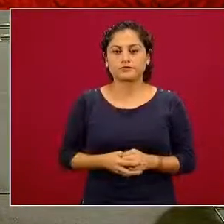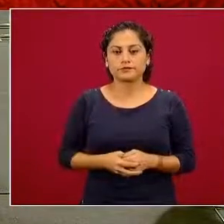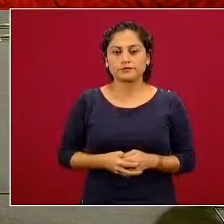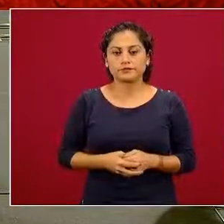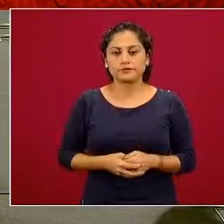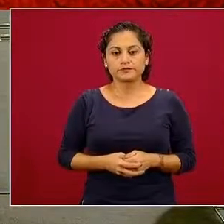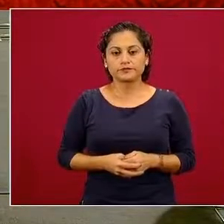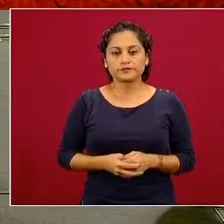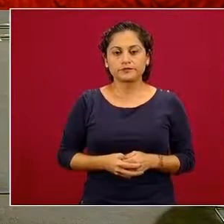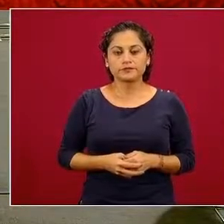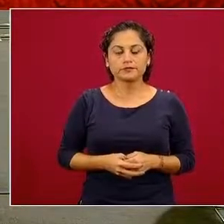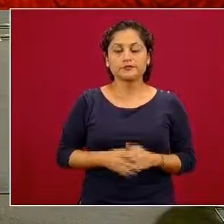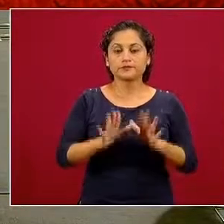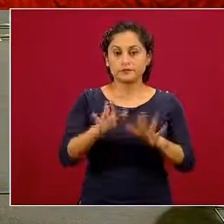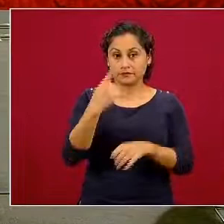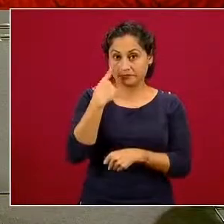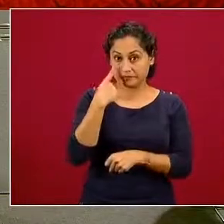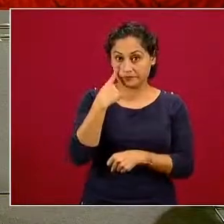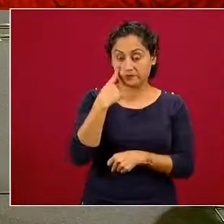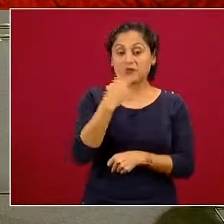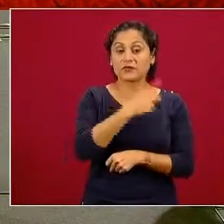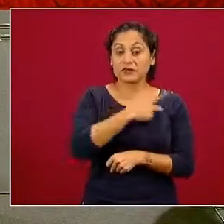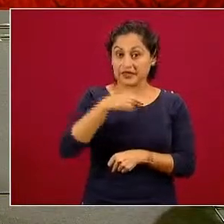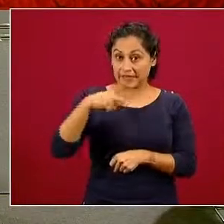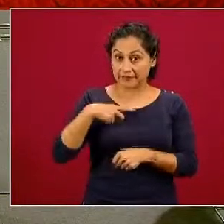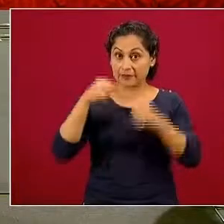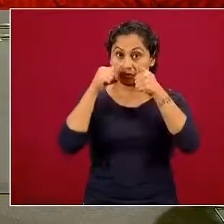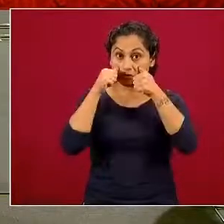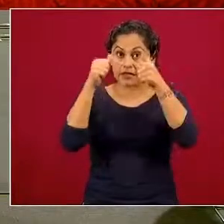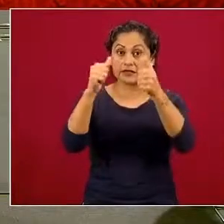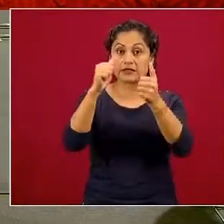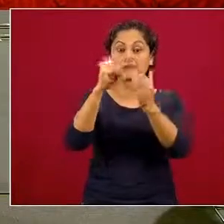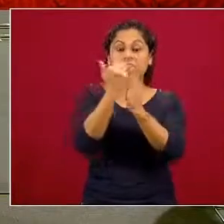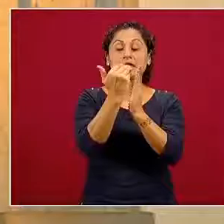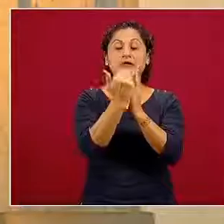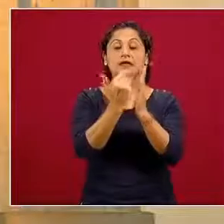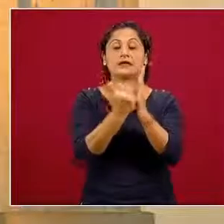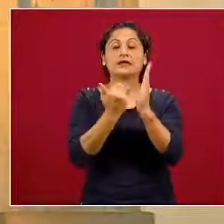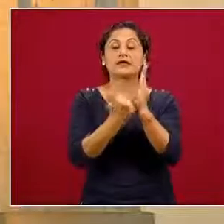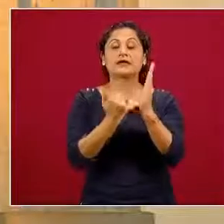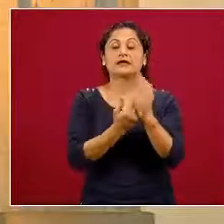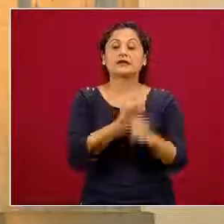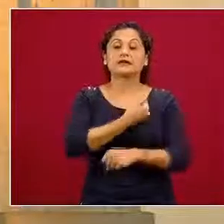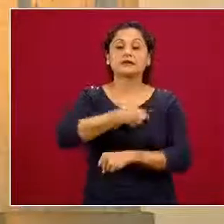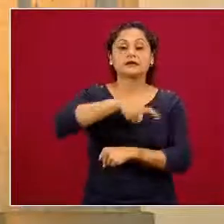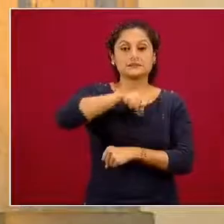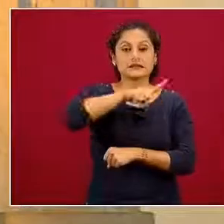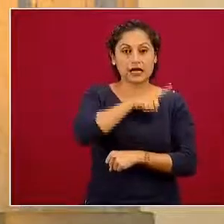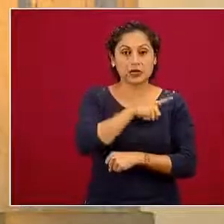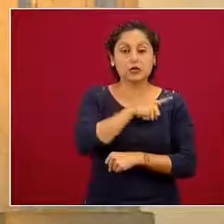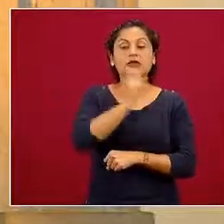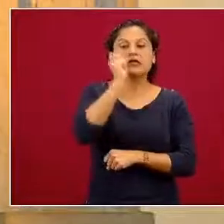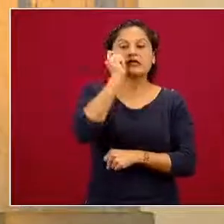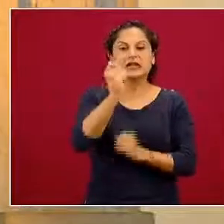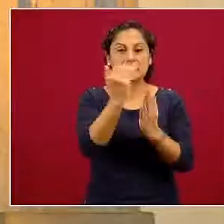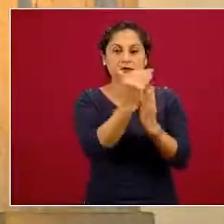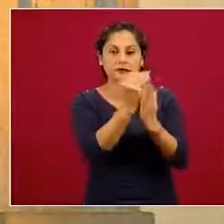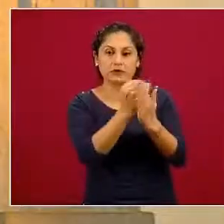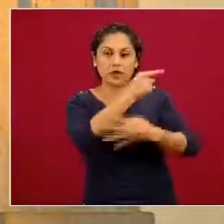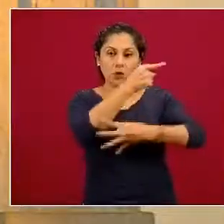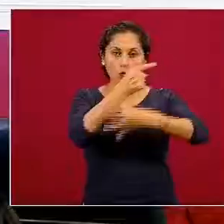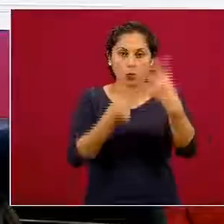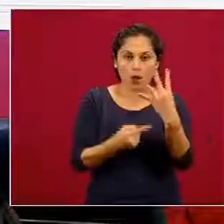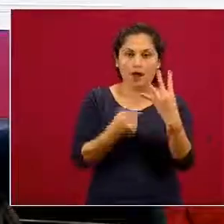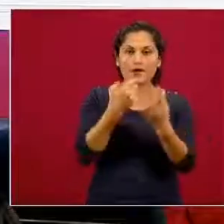Algo que tenemos que tener en mente es el marco de la salud pública. Son cuatro componentes que nos permiten poner orden acerca